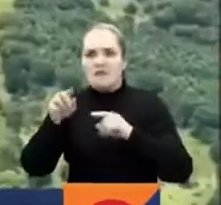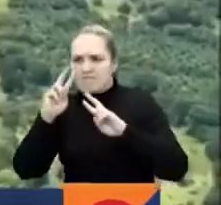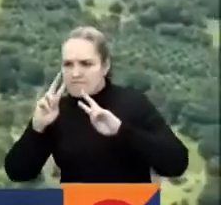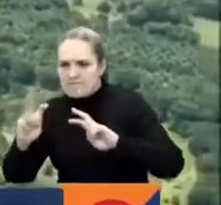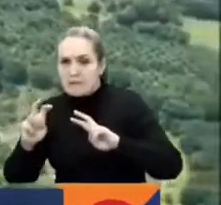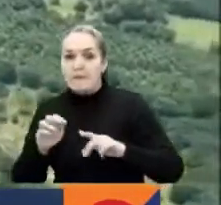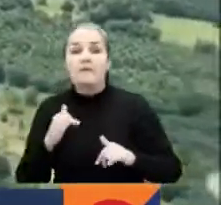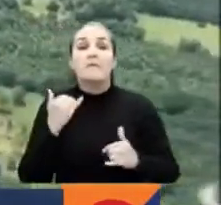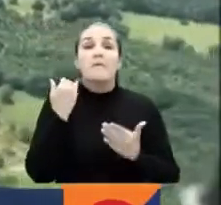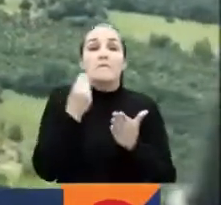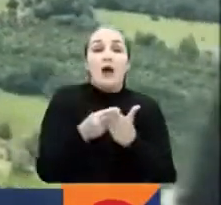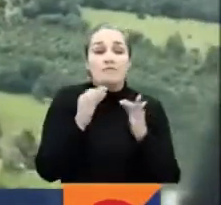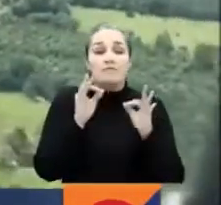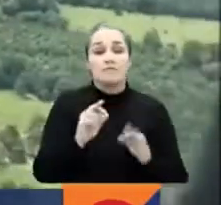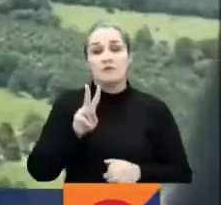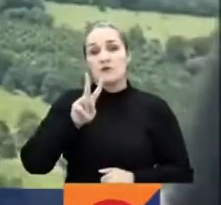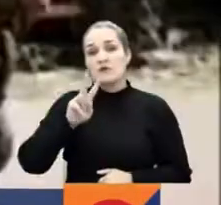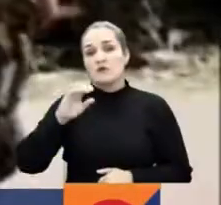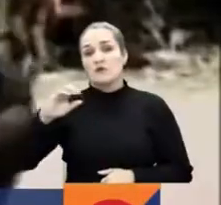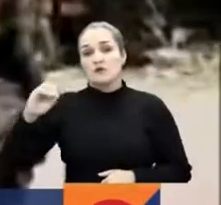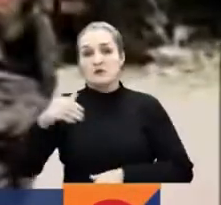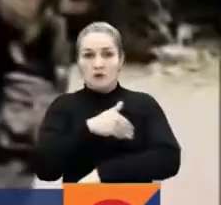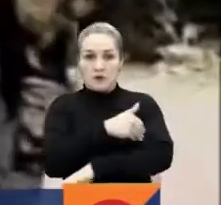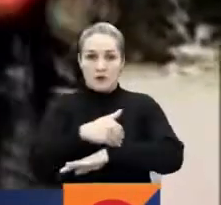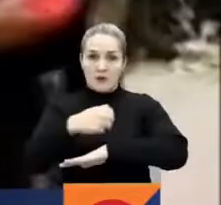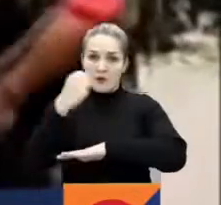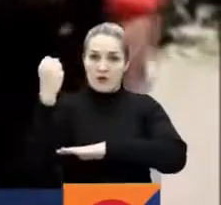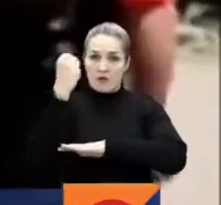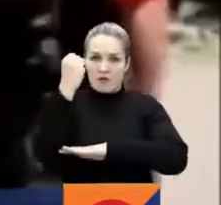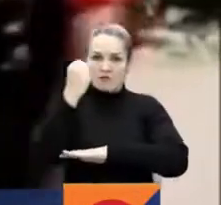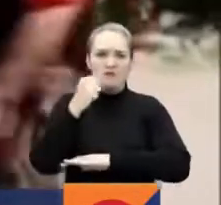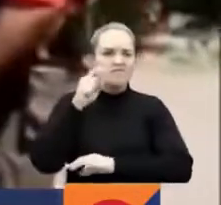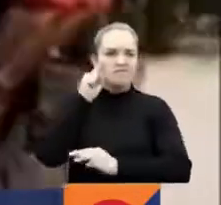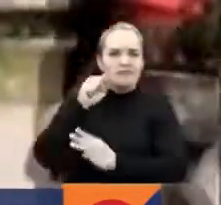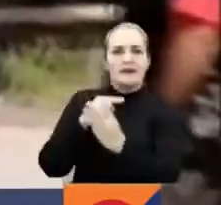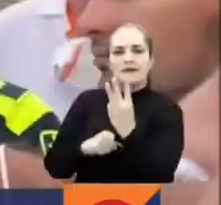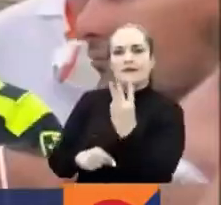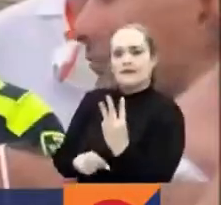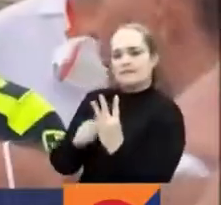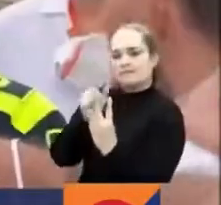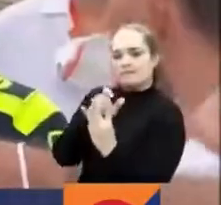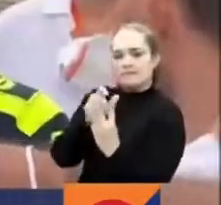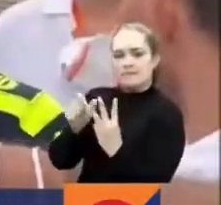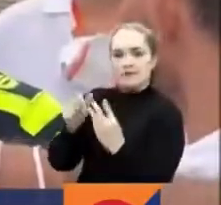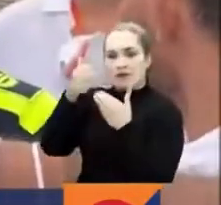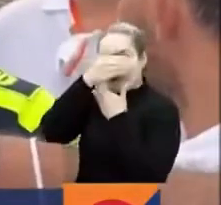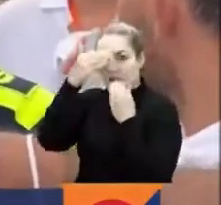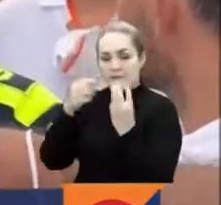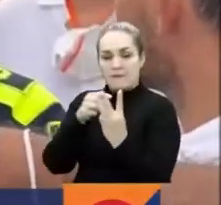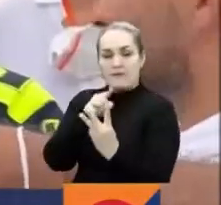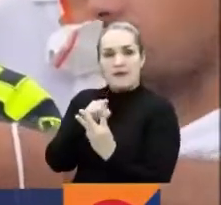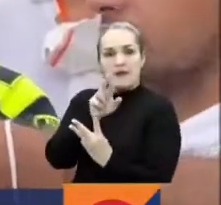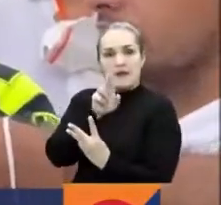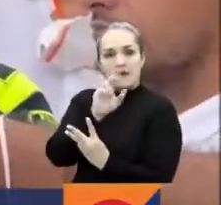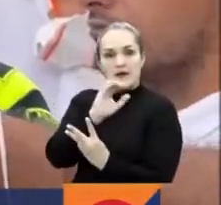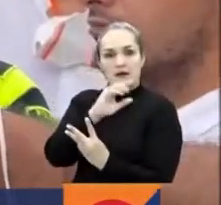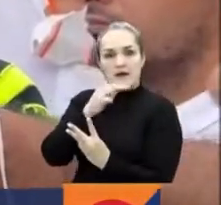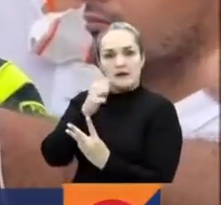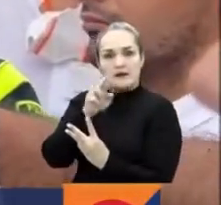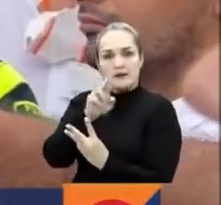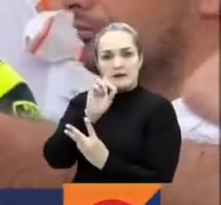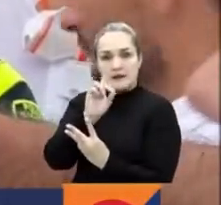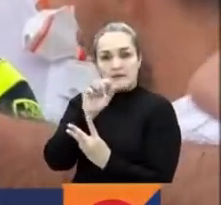Serán pagados hasta 200 millones de pesos por información de tres cabecillas de las disidencias de las FARC. Alias Richard, 100 millones de pesos.